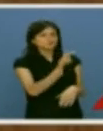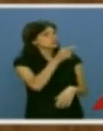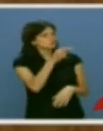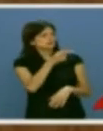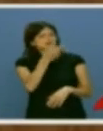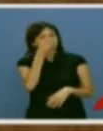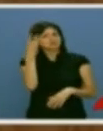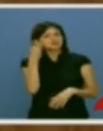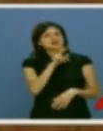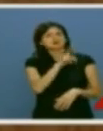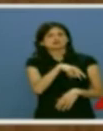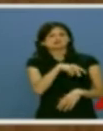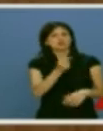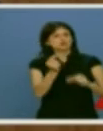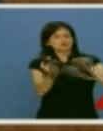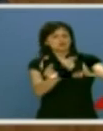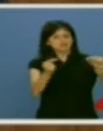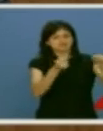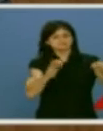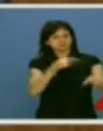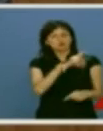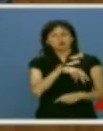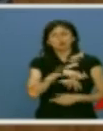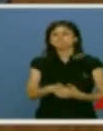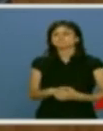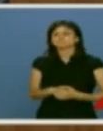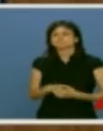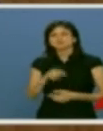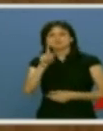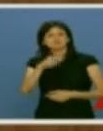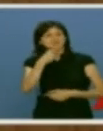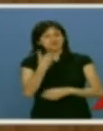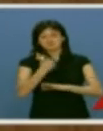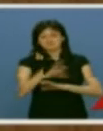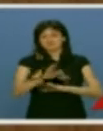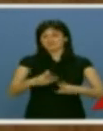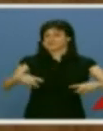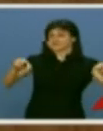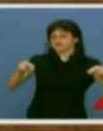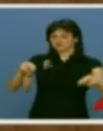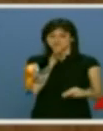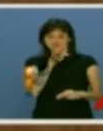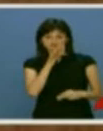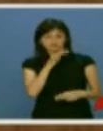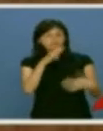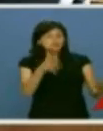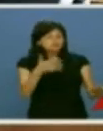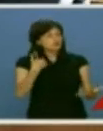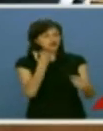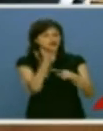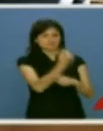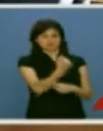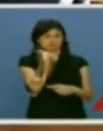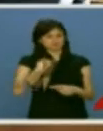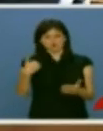usted y yo hace tres años cuando abrimos este debate. Tiene usted razón también en decir que esto no ha acabado. Y nuestro apoyo va a seguir siendo el mismo